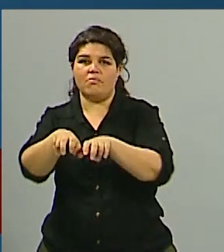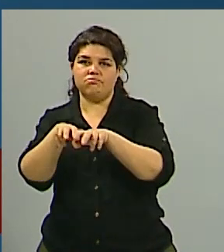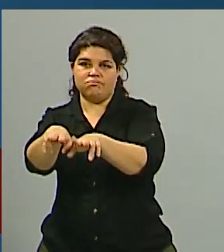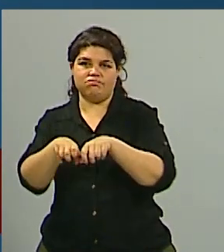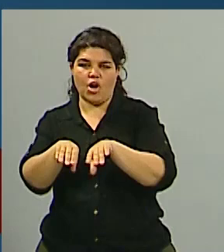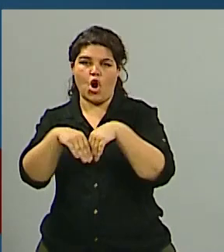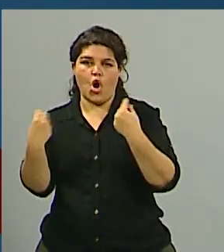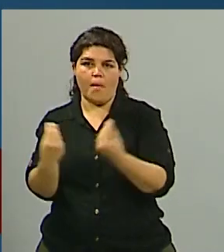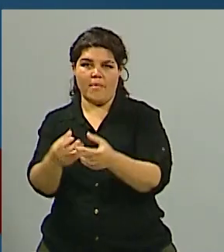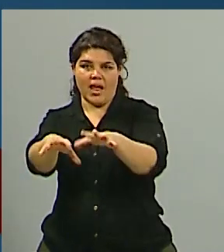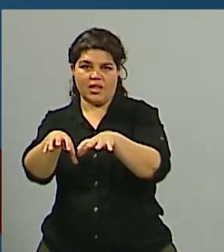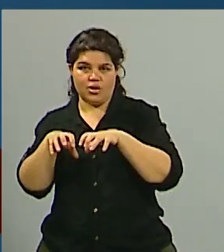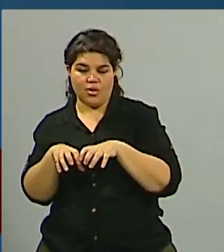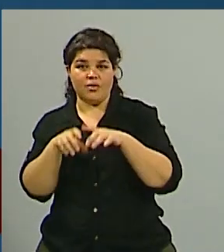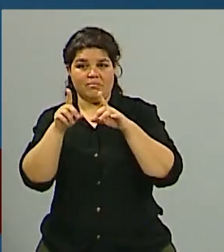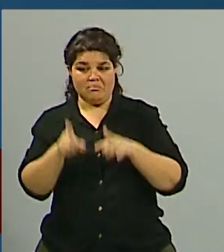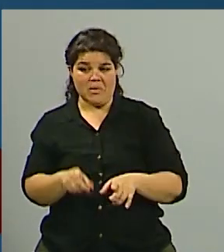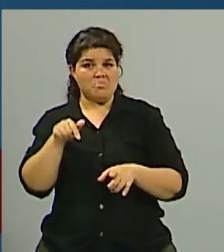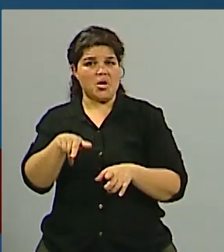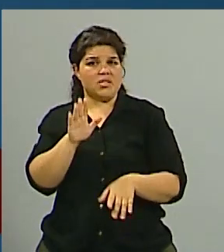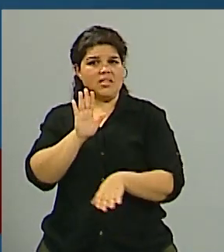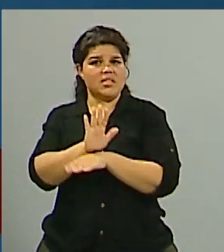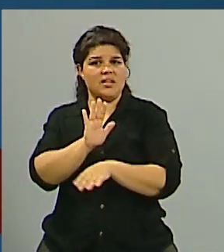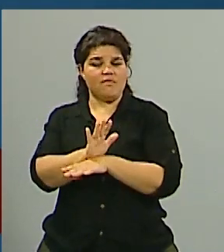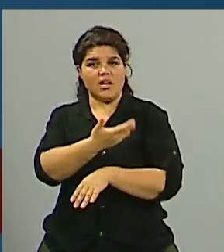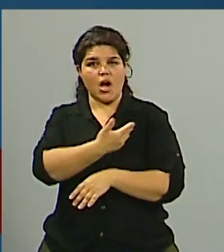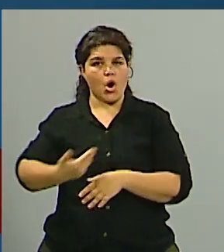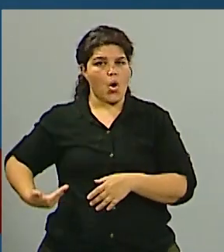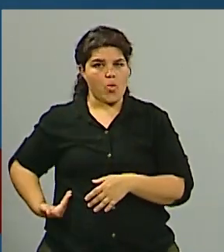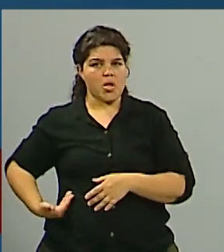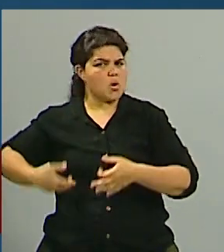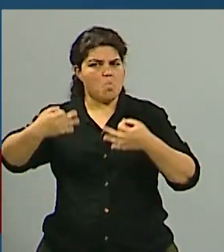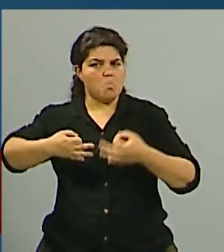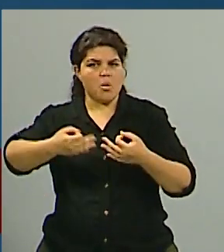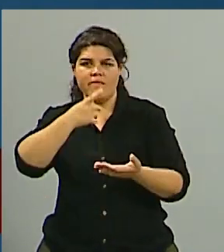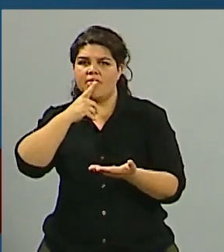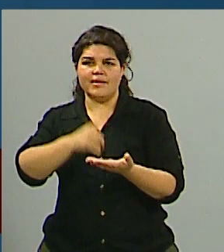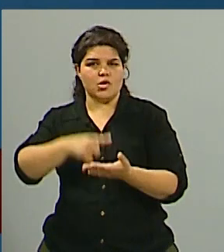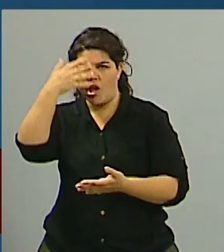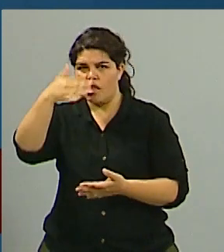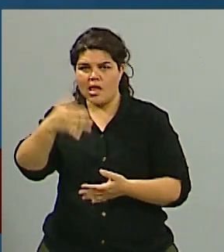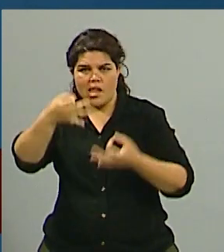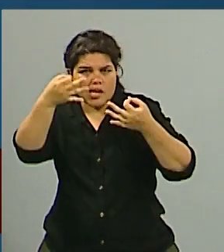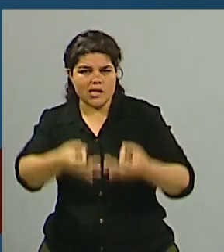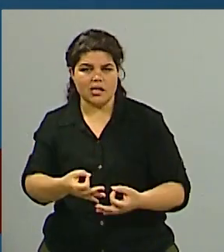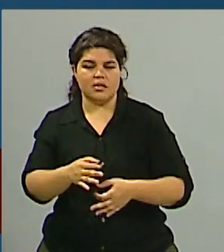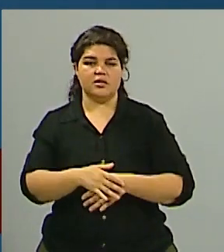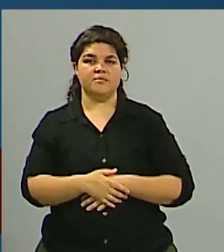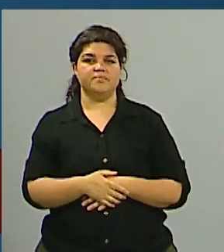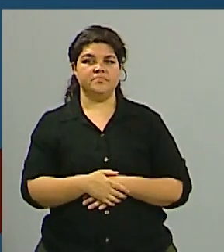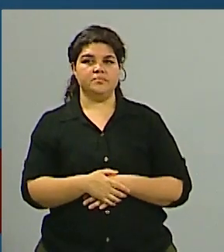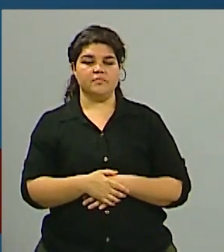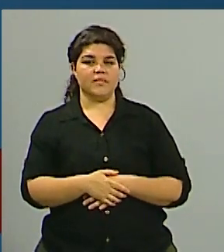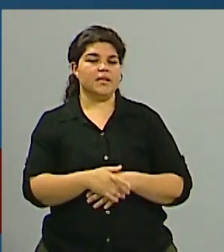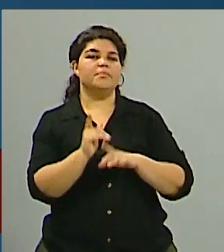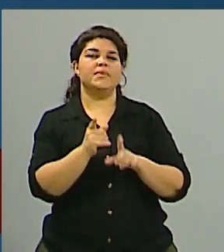había sido una medida inteligente que aplicó este gobierno Bueno si tenemos que hacer un repaso del